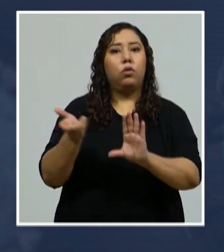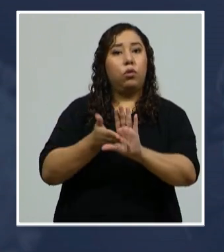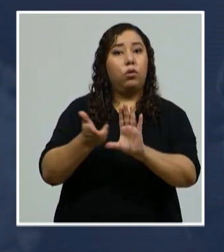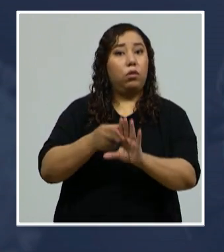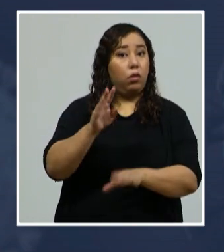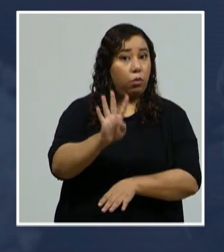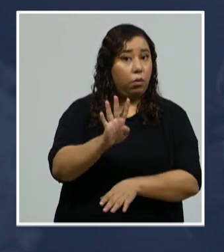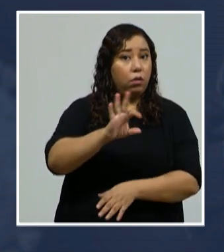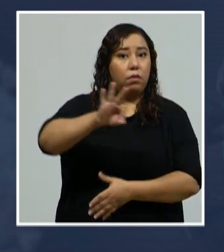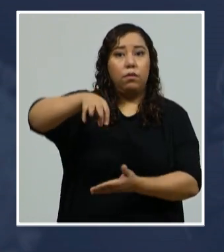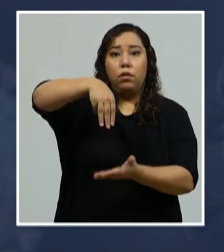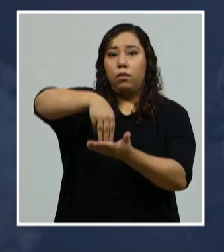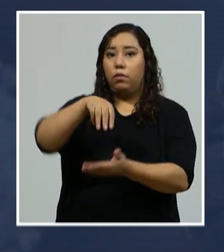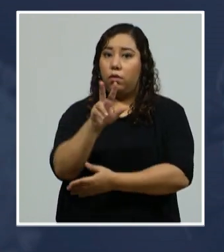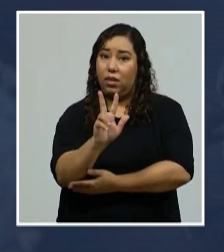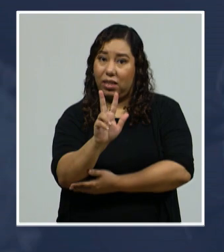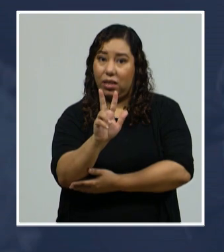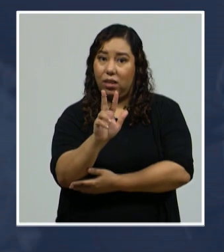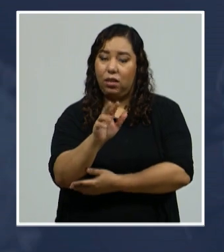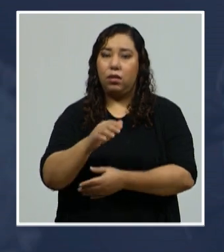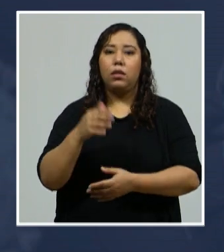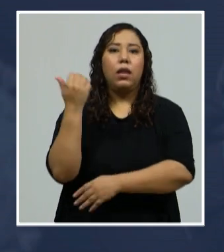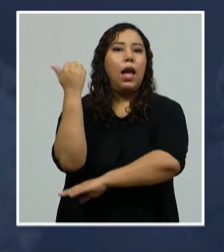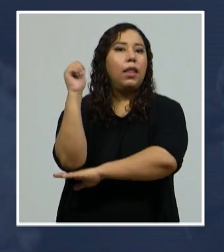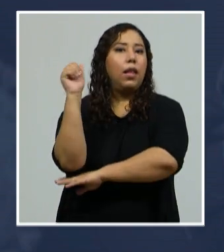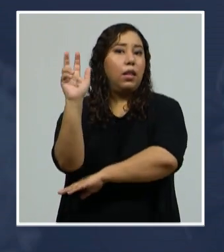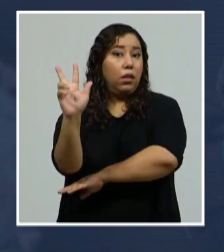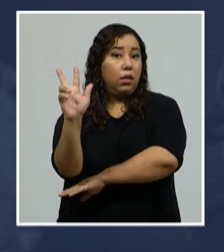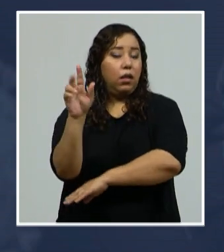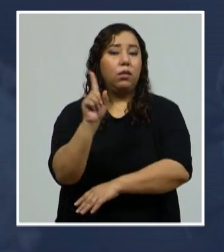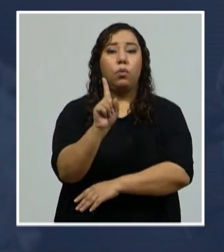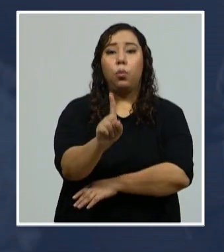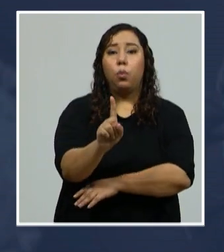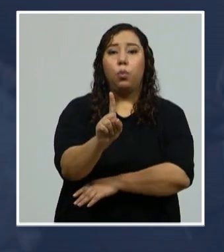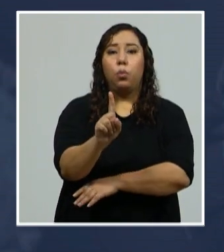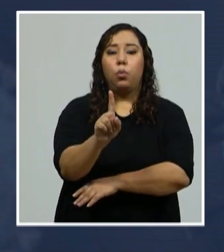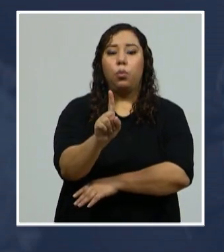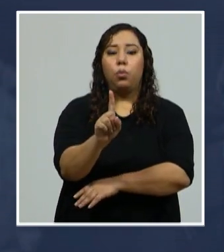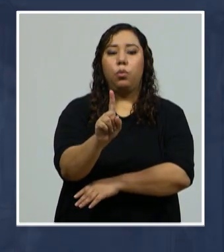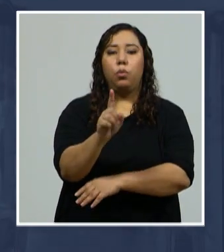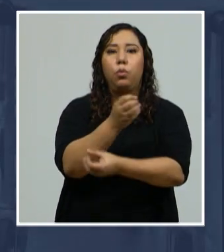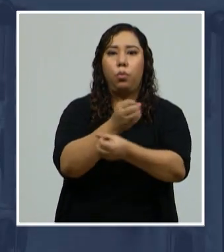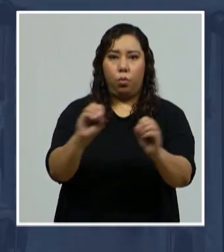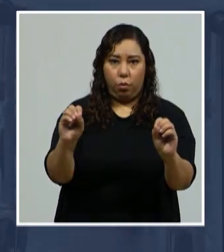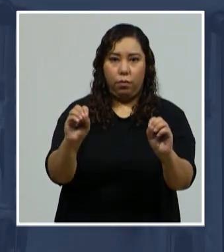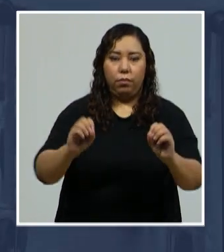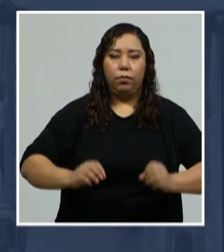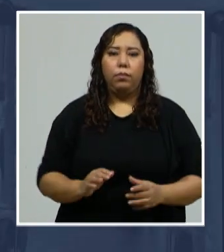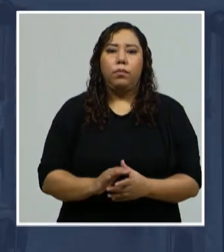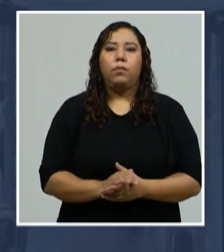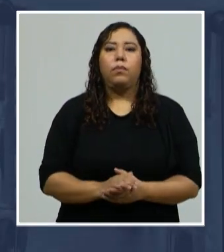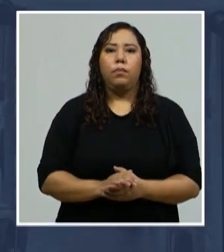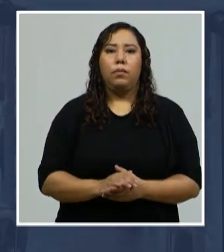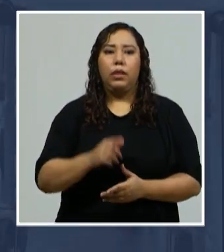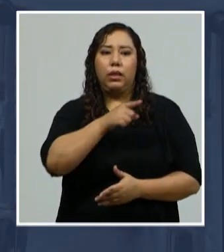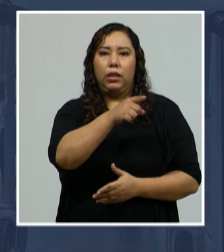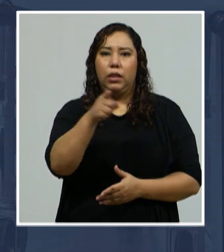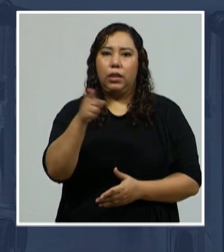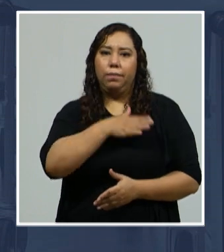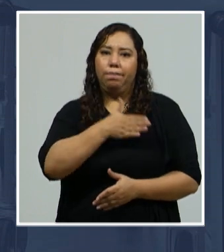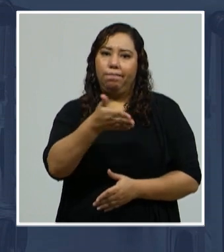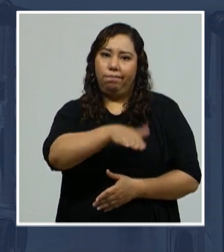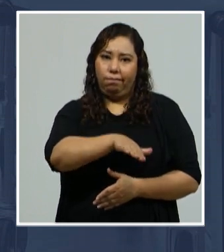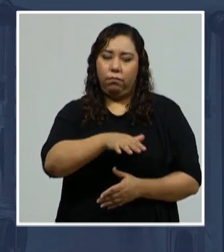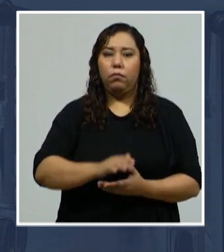3 en Francisco Morazán, 3 personas en Atlántida y una persona en el Departamento de Ocotepeque. En cuanto a las